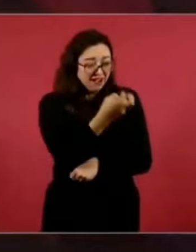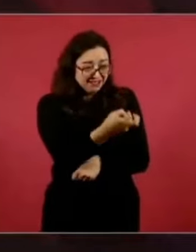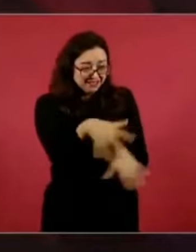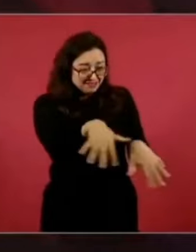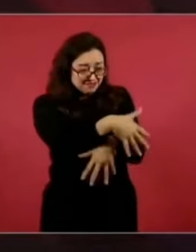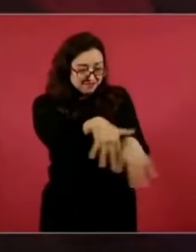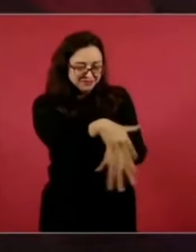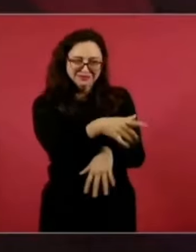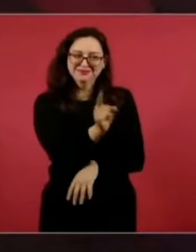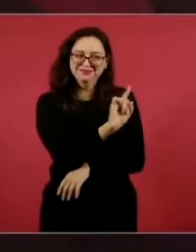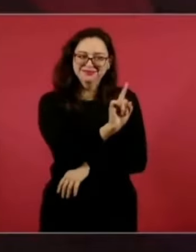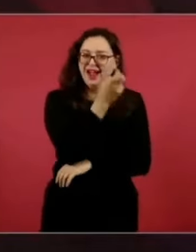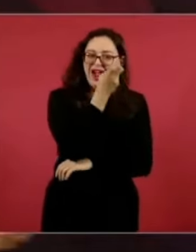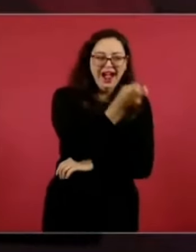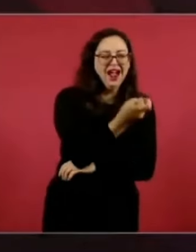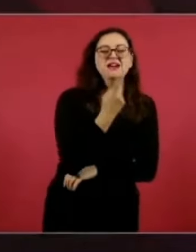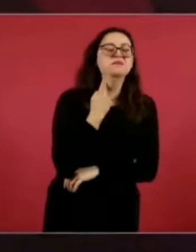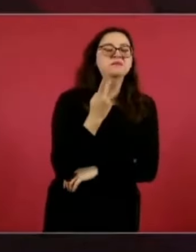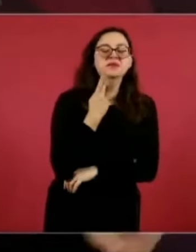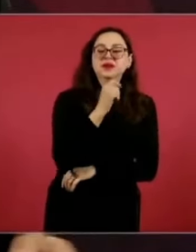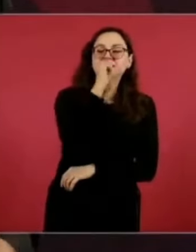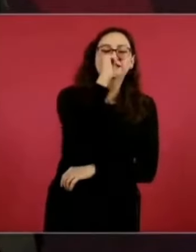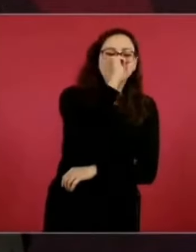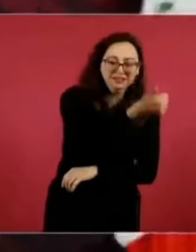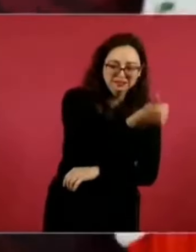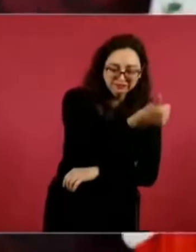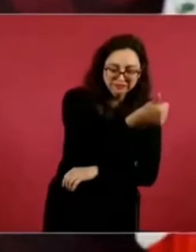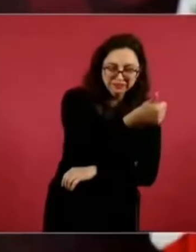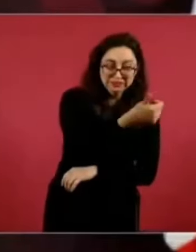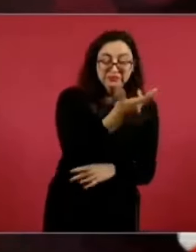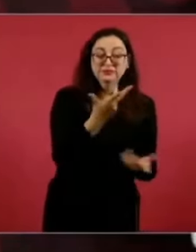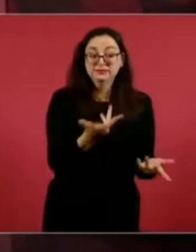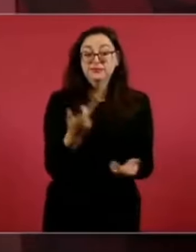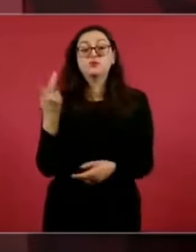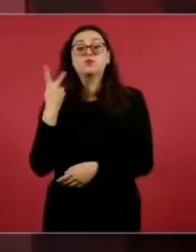Y no, es como el oficio del pintor,